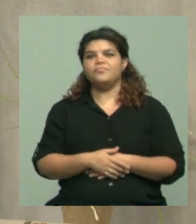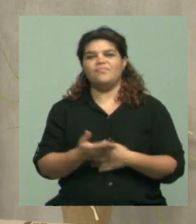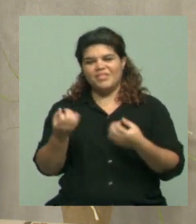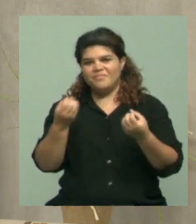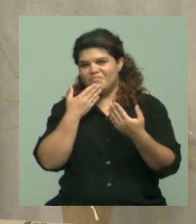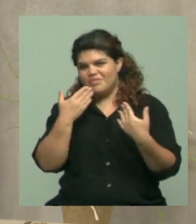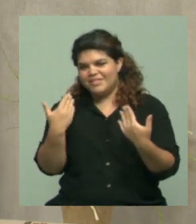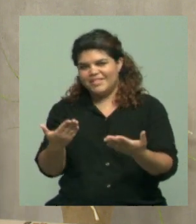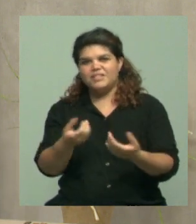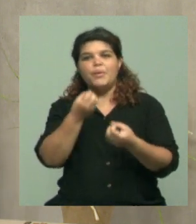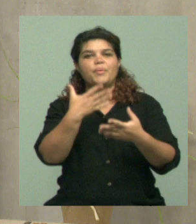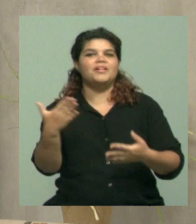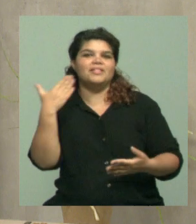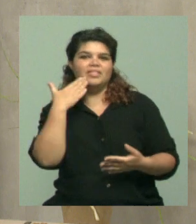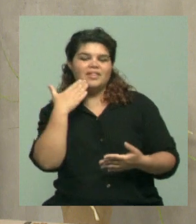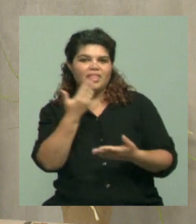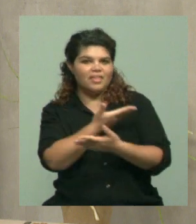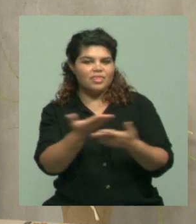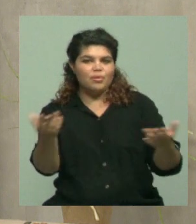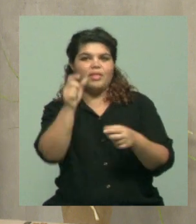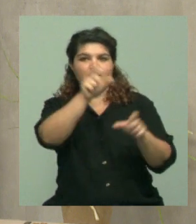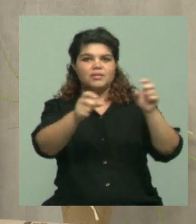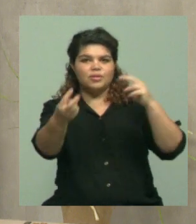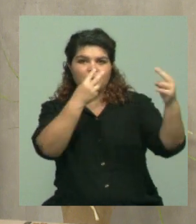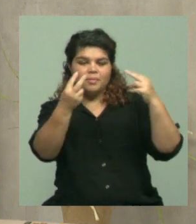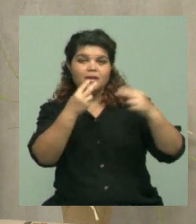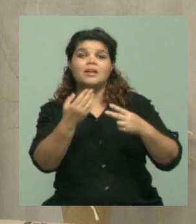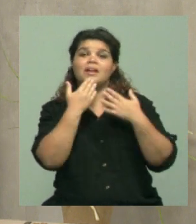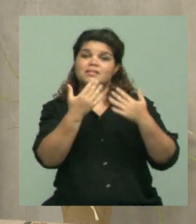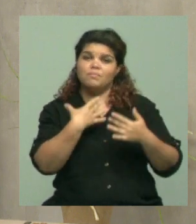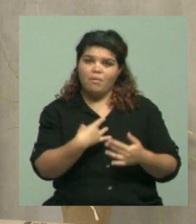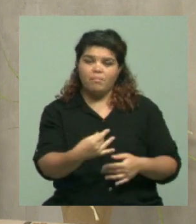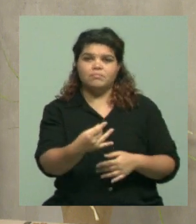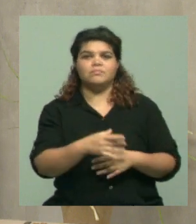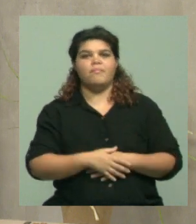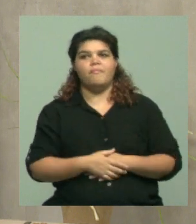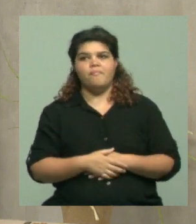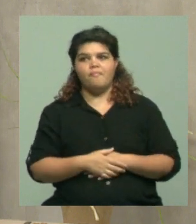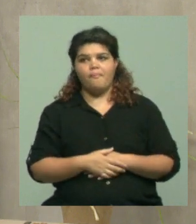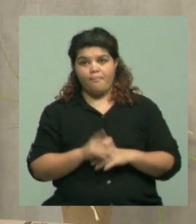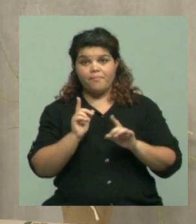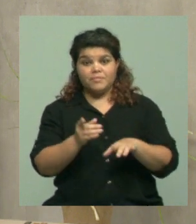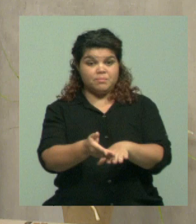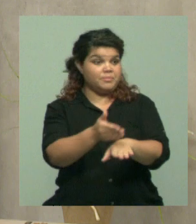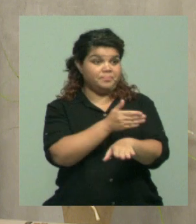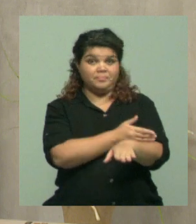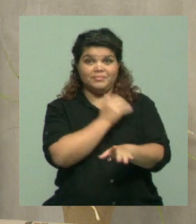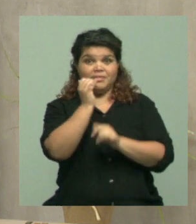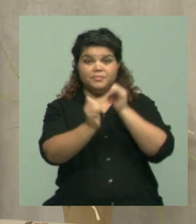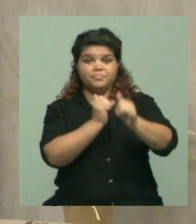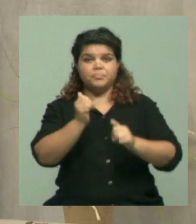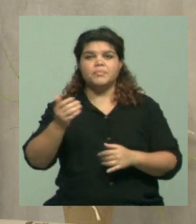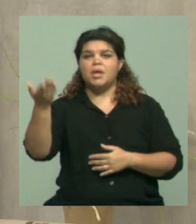muchas gracias y buenas tardes a toda la audiencia del programa. Y bueno, gracias por la invitación. Y como bien decís, recién acabamos de terminar el primer